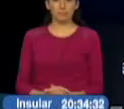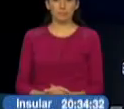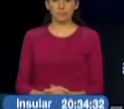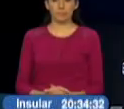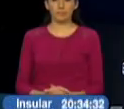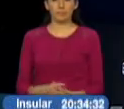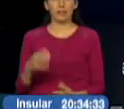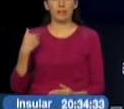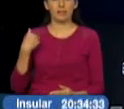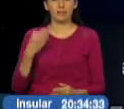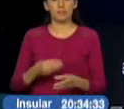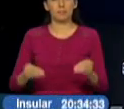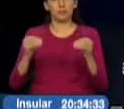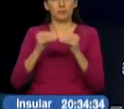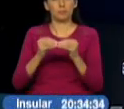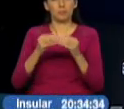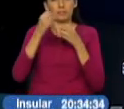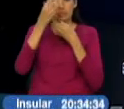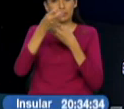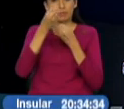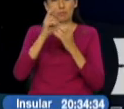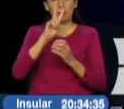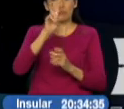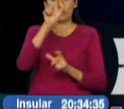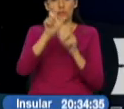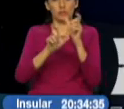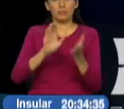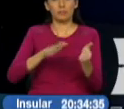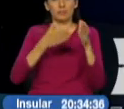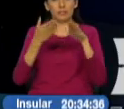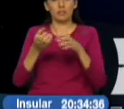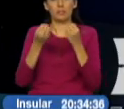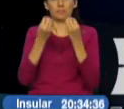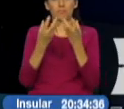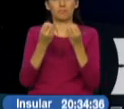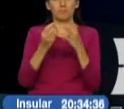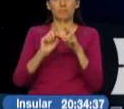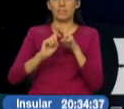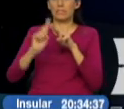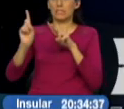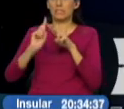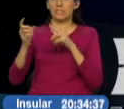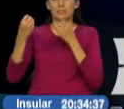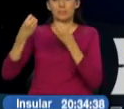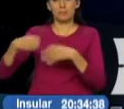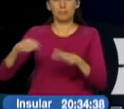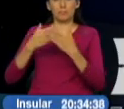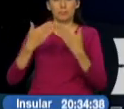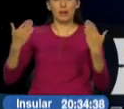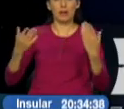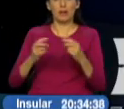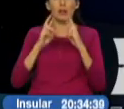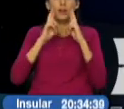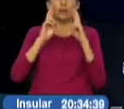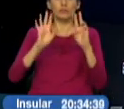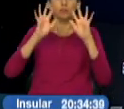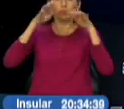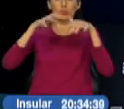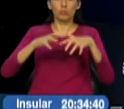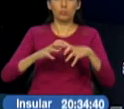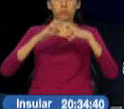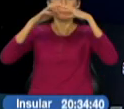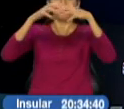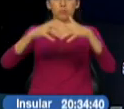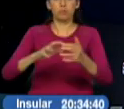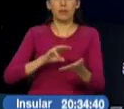Tenemos más temas, dos personas fallecidas y miles de familias damnificadas son el resultado de las inundaciones que azotan a varios cantones de